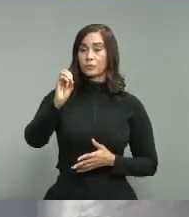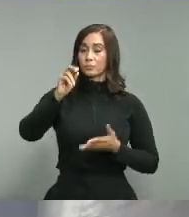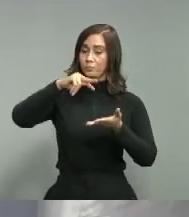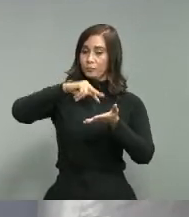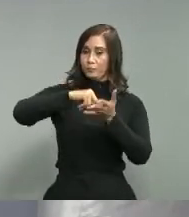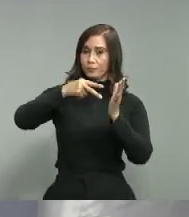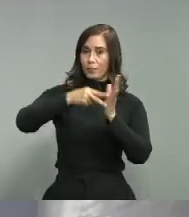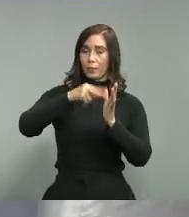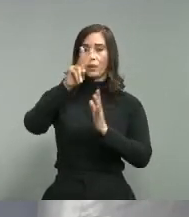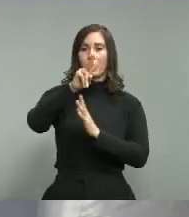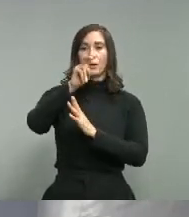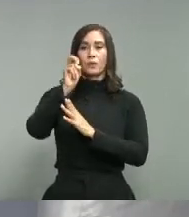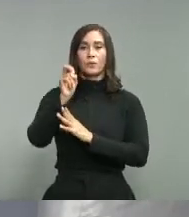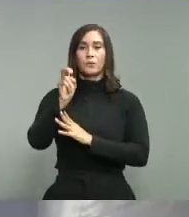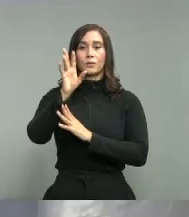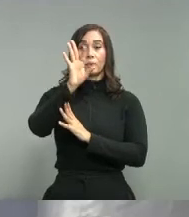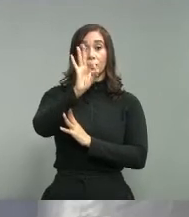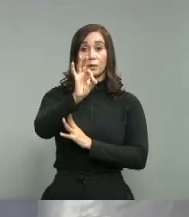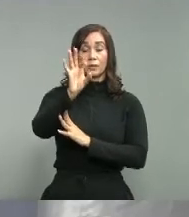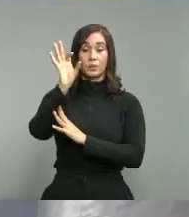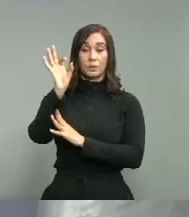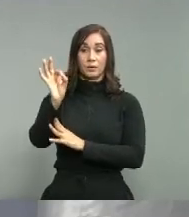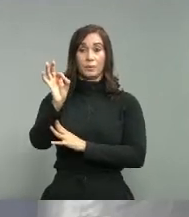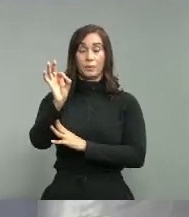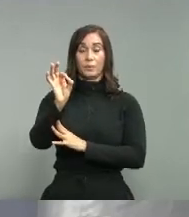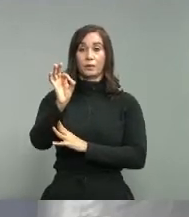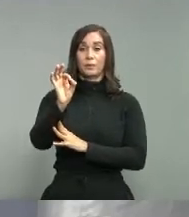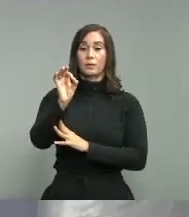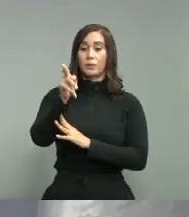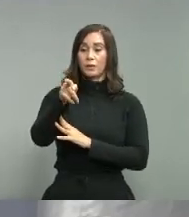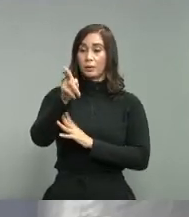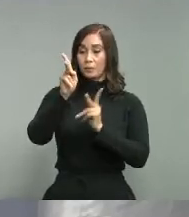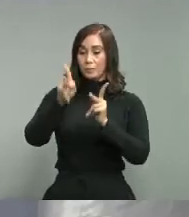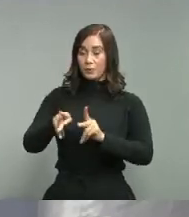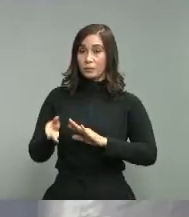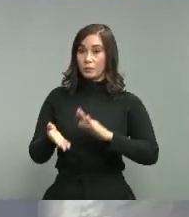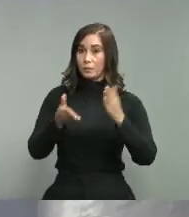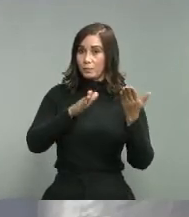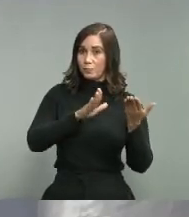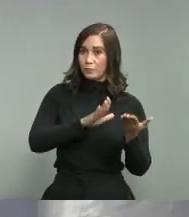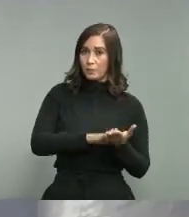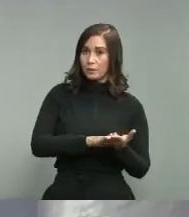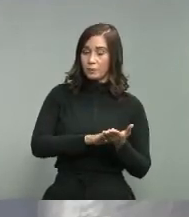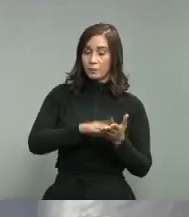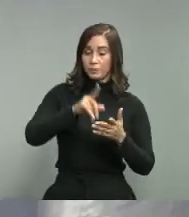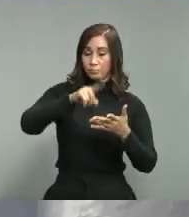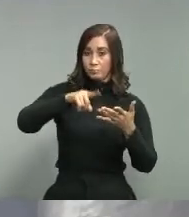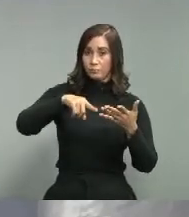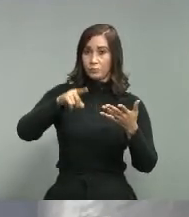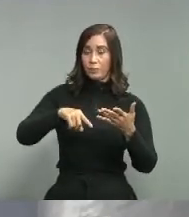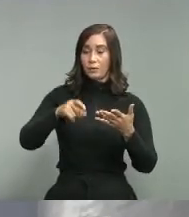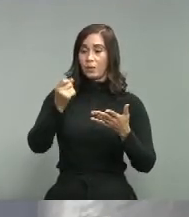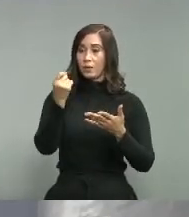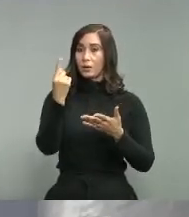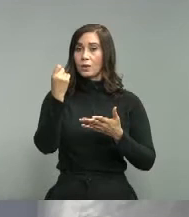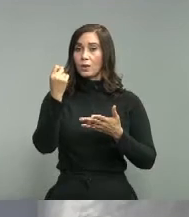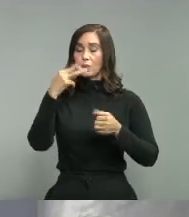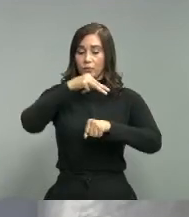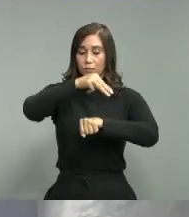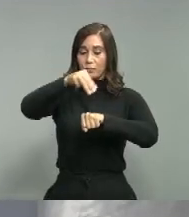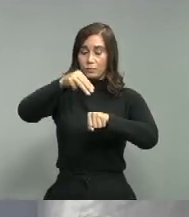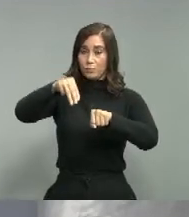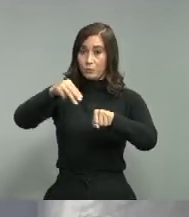299 casos de los fallecidos están en 11 municipios